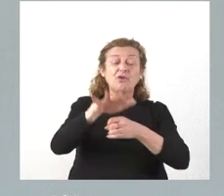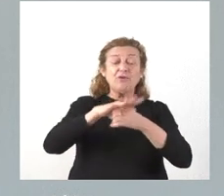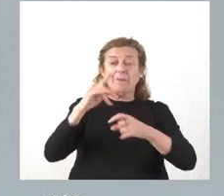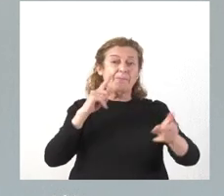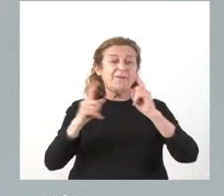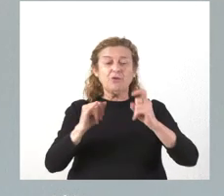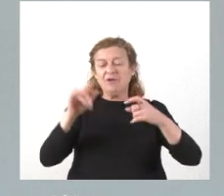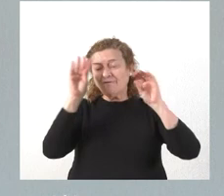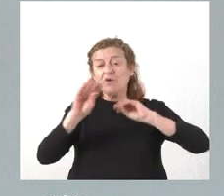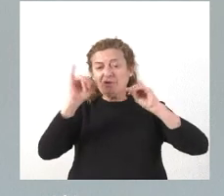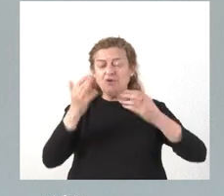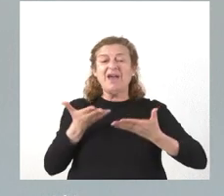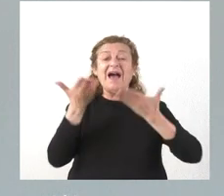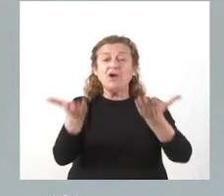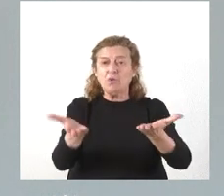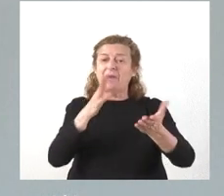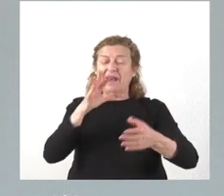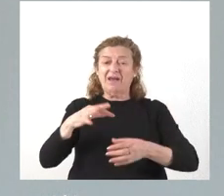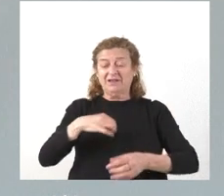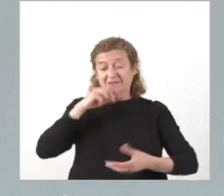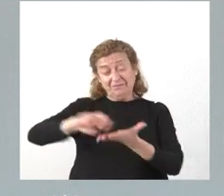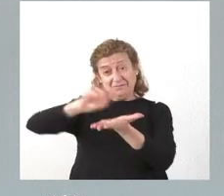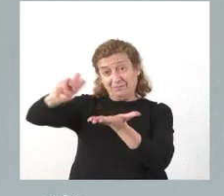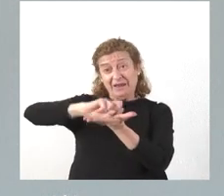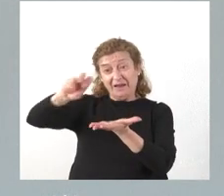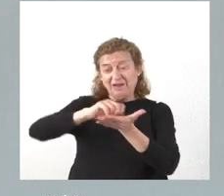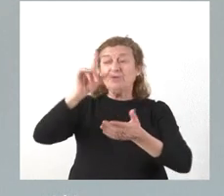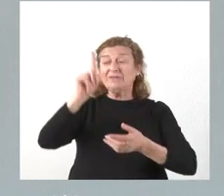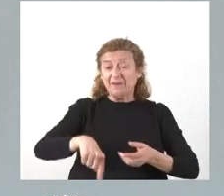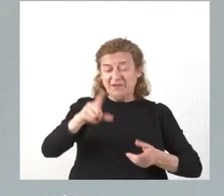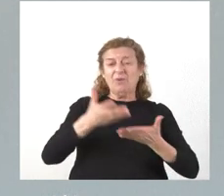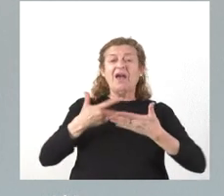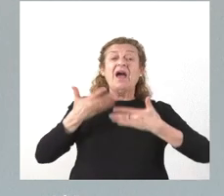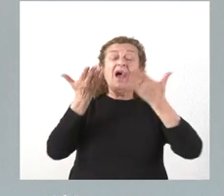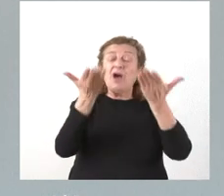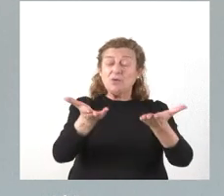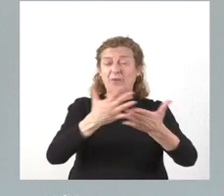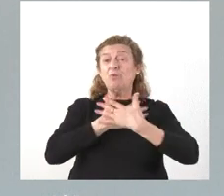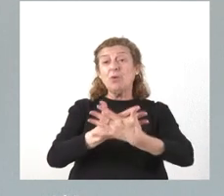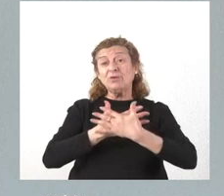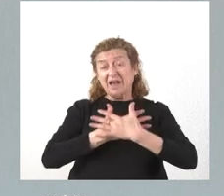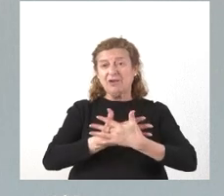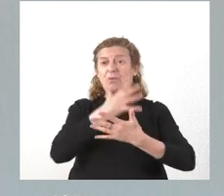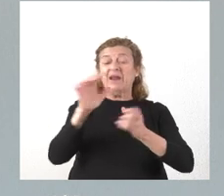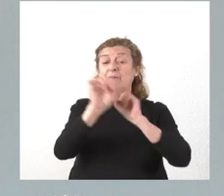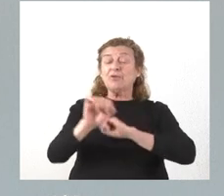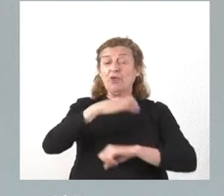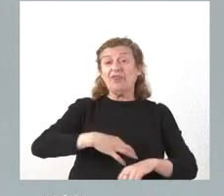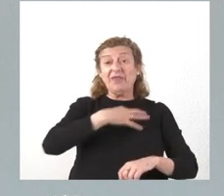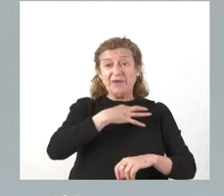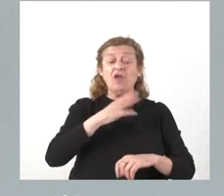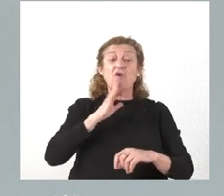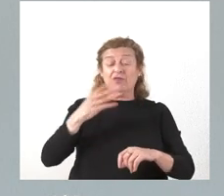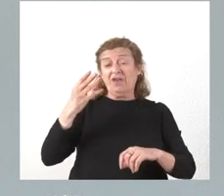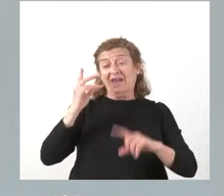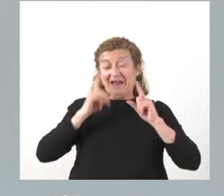información y ayuda al peregrino, así como las agrupaciones de voluntariados de protección civil. En este